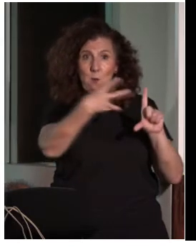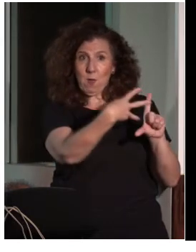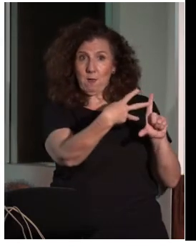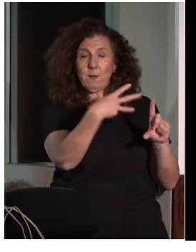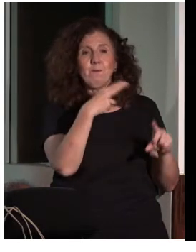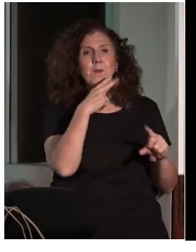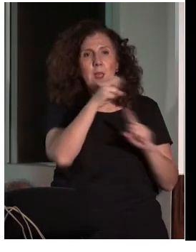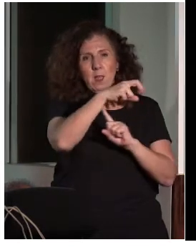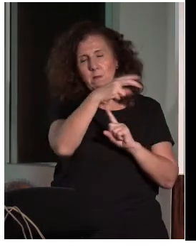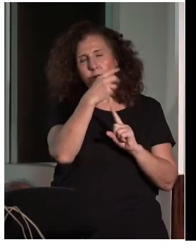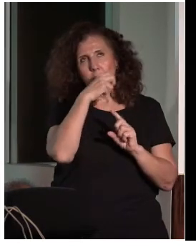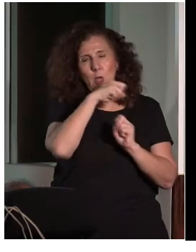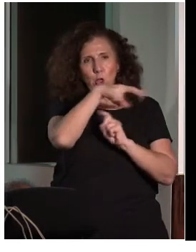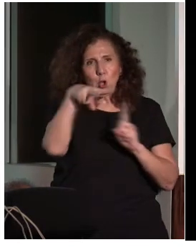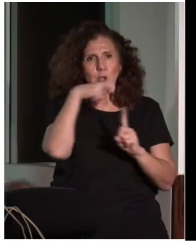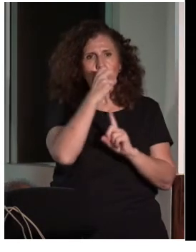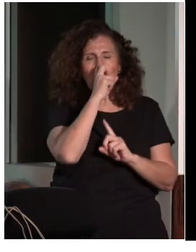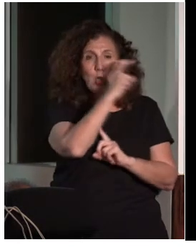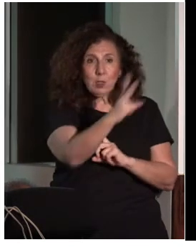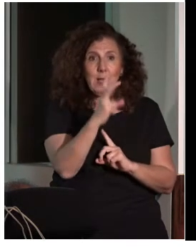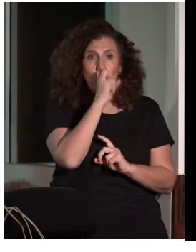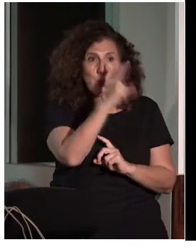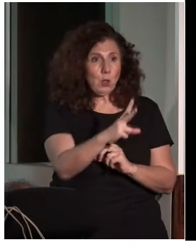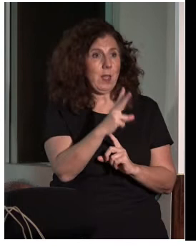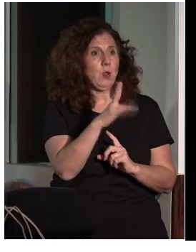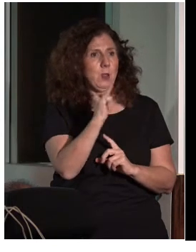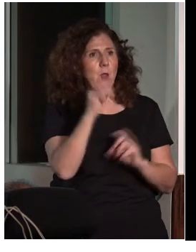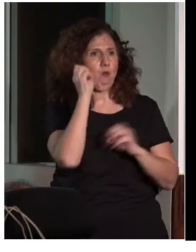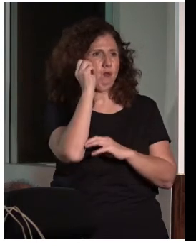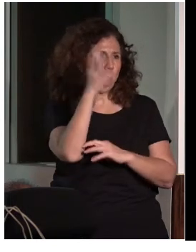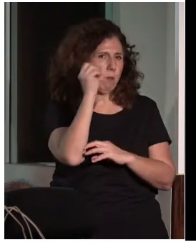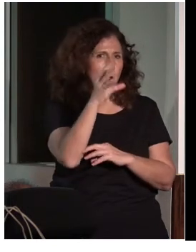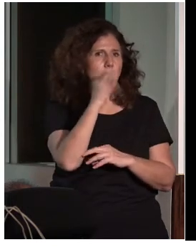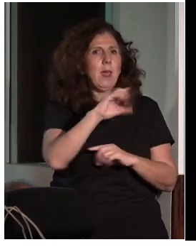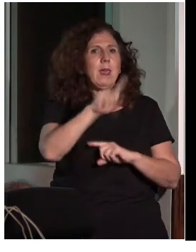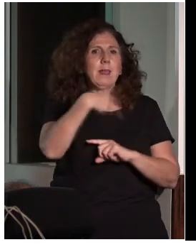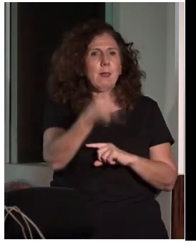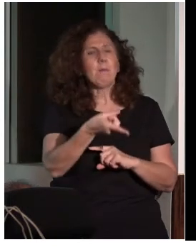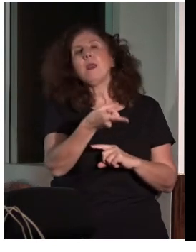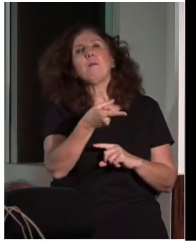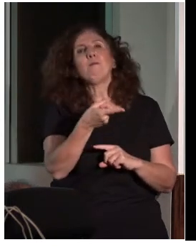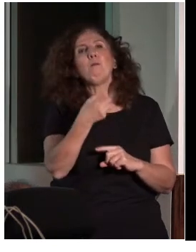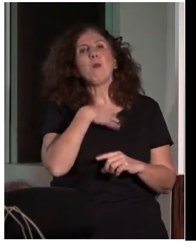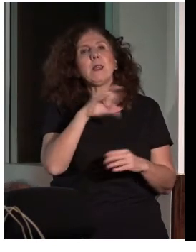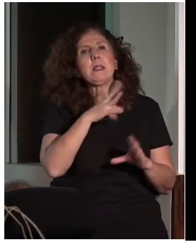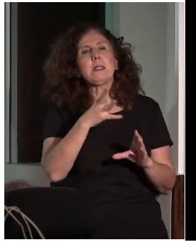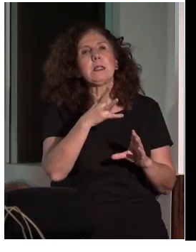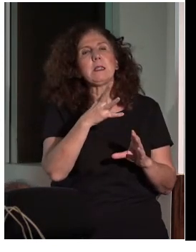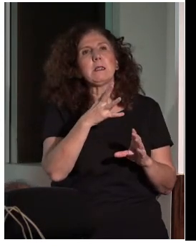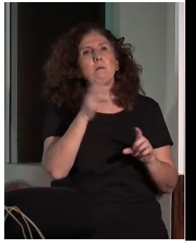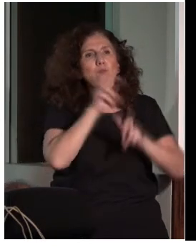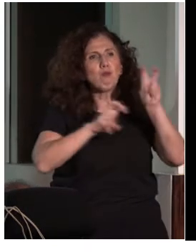que se llama Cambio de Sentido, donde exponen artistas con y artistas sin, porque ya hablamos de inclusión, de igual a igual, porque no es poner